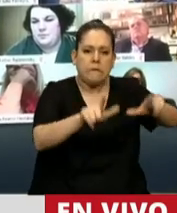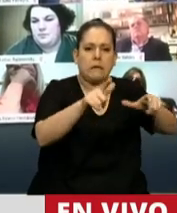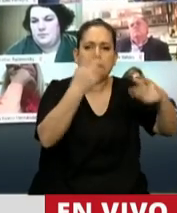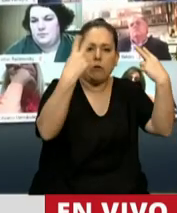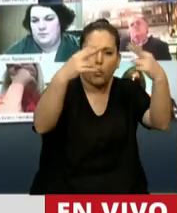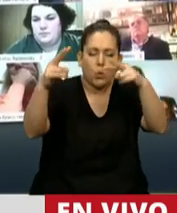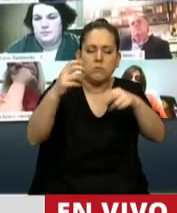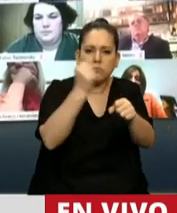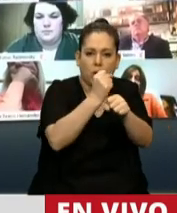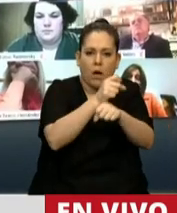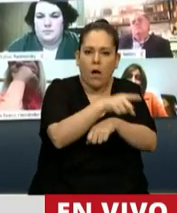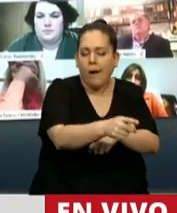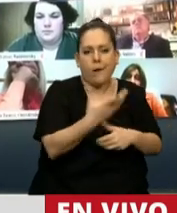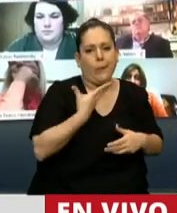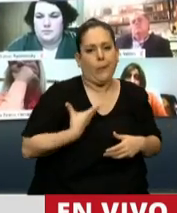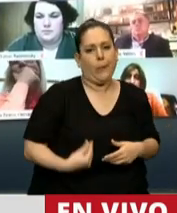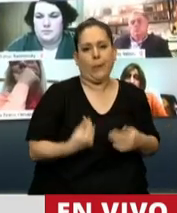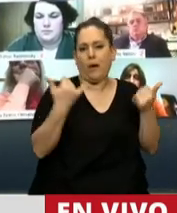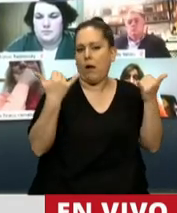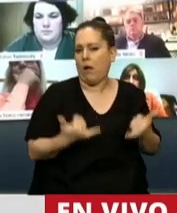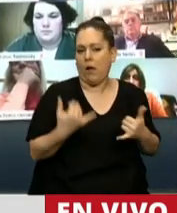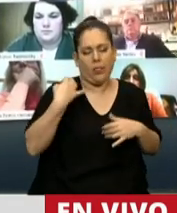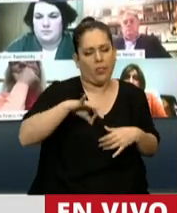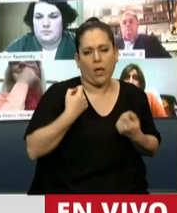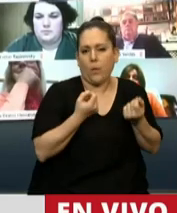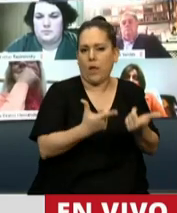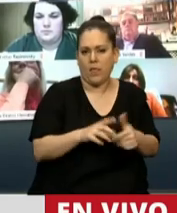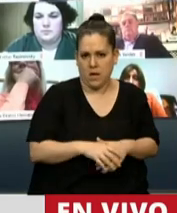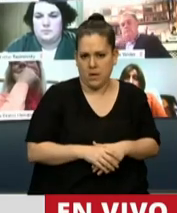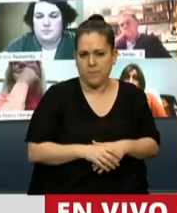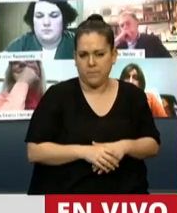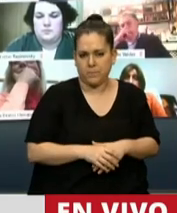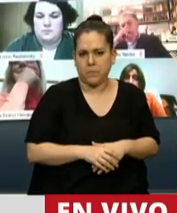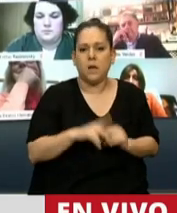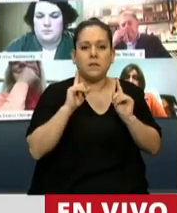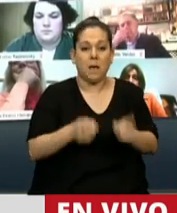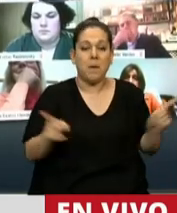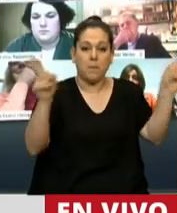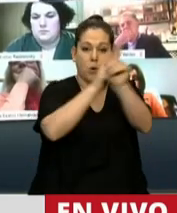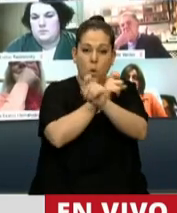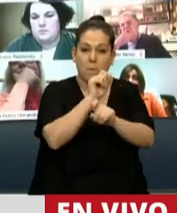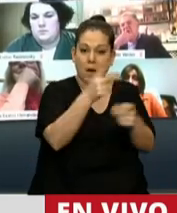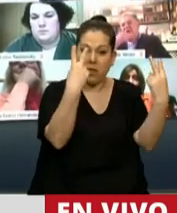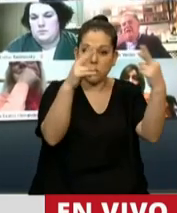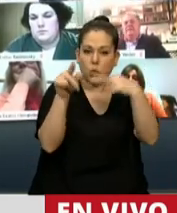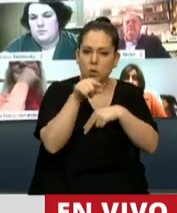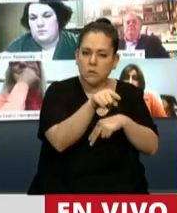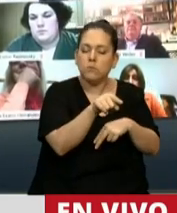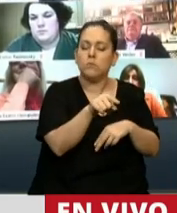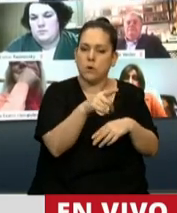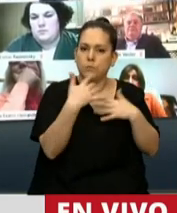a la actividad turística. Está de más explicar que esta problemática nos